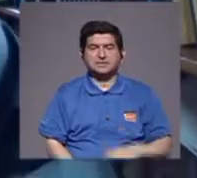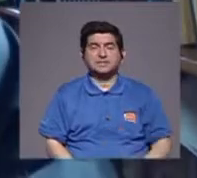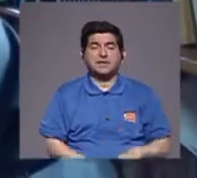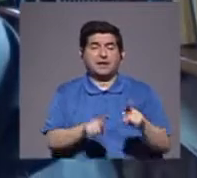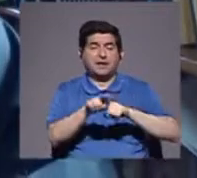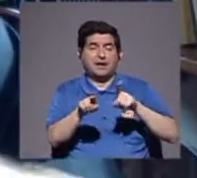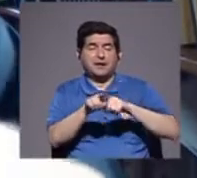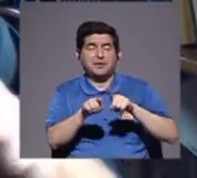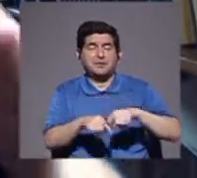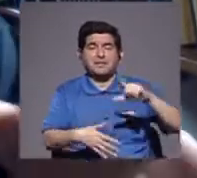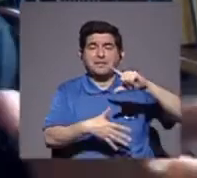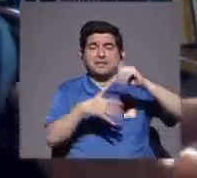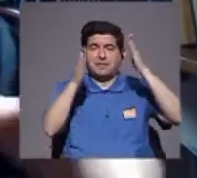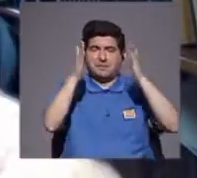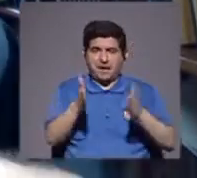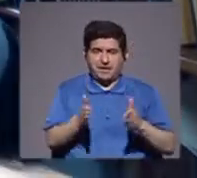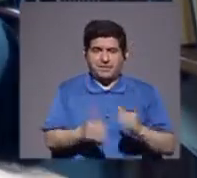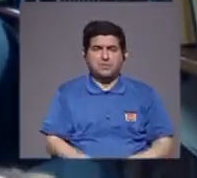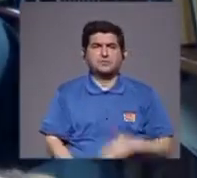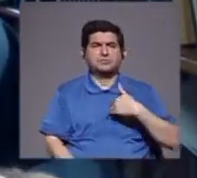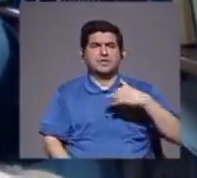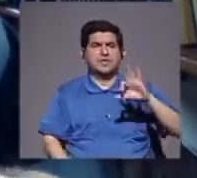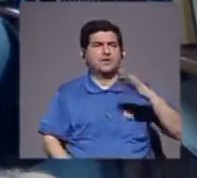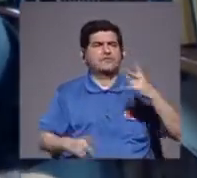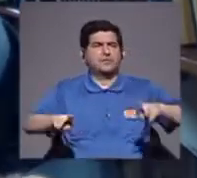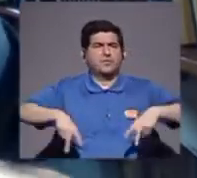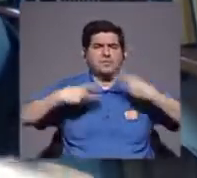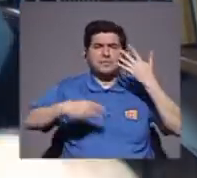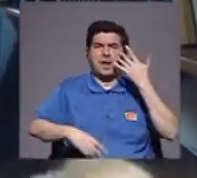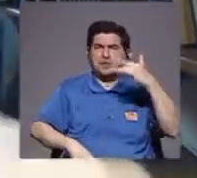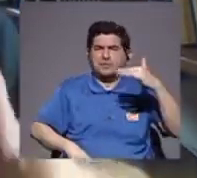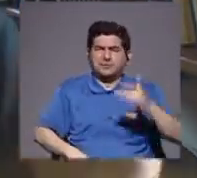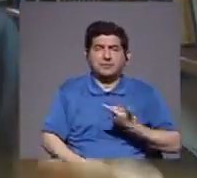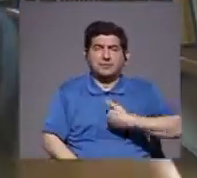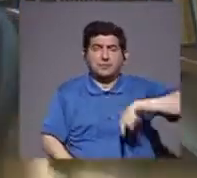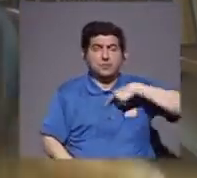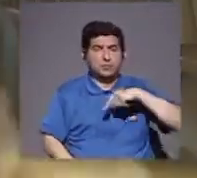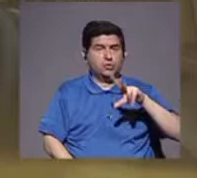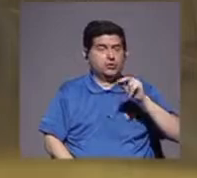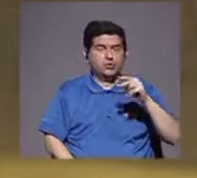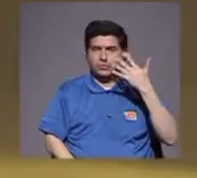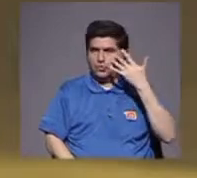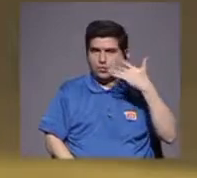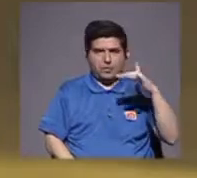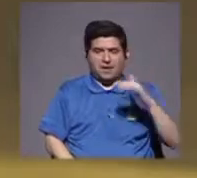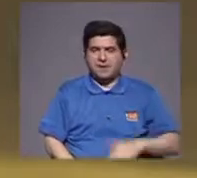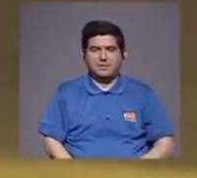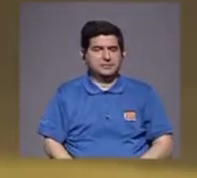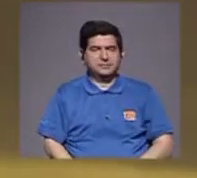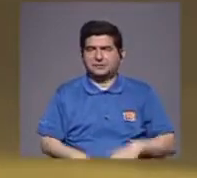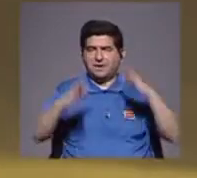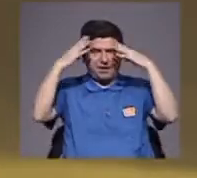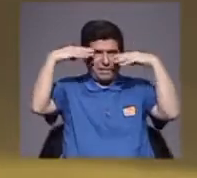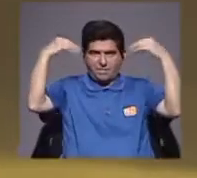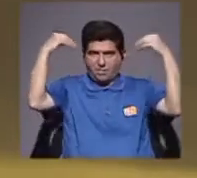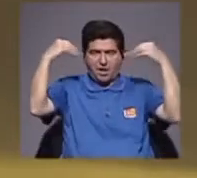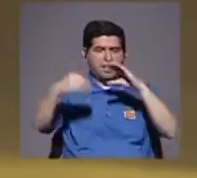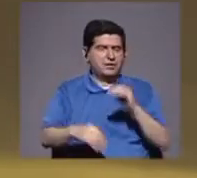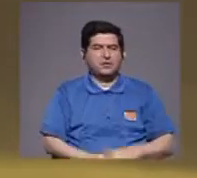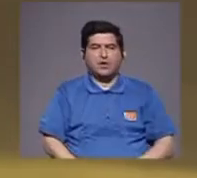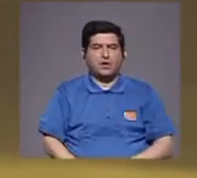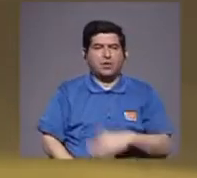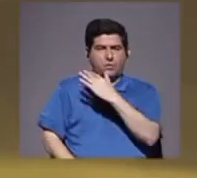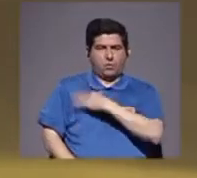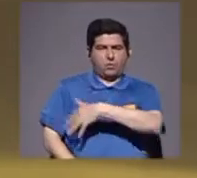América Latina, tenemos un estilo de vida parecido, nosotros no nos parecemos a Holanda, no nos parecemos a Croacia, para poner